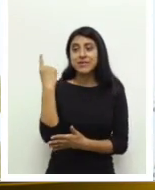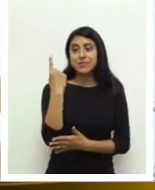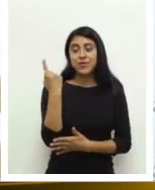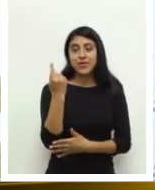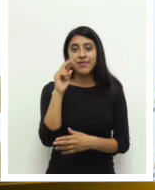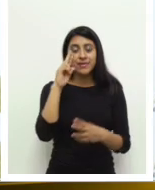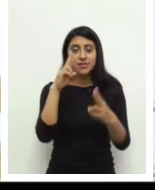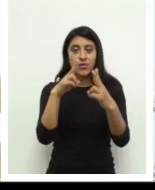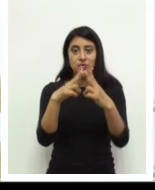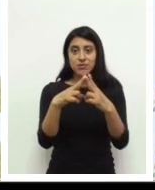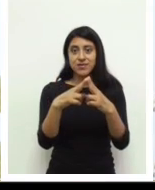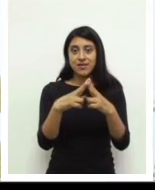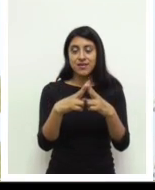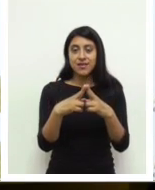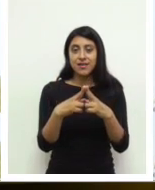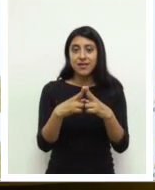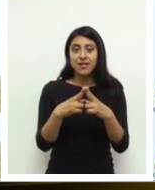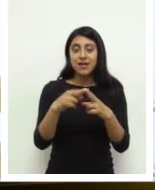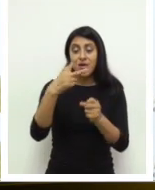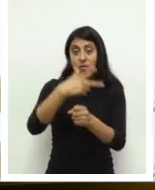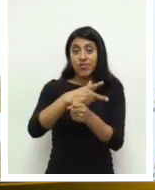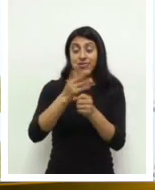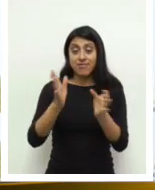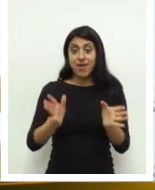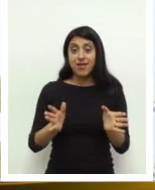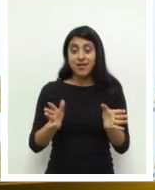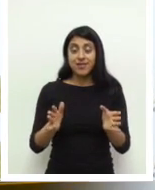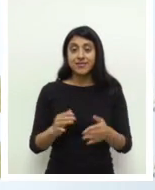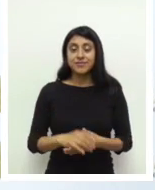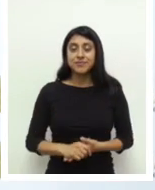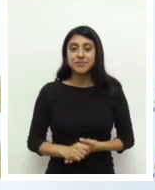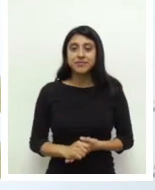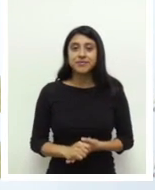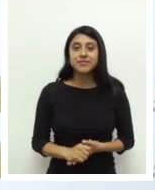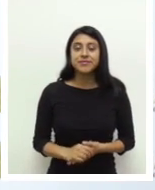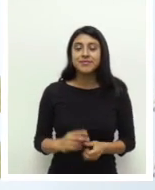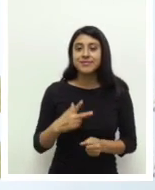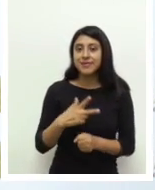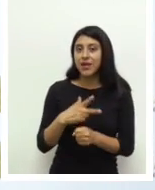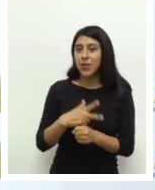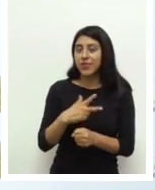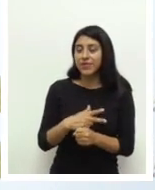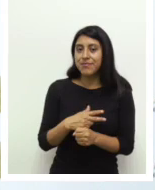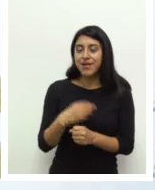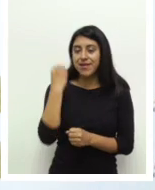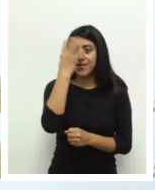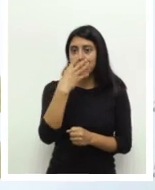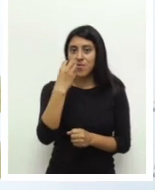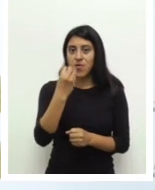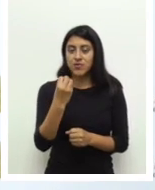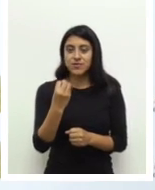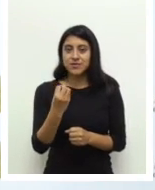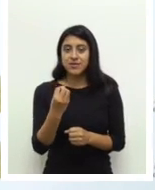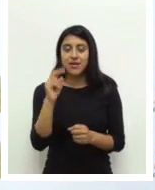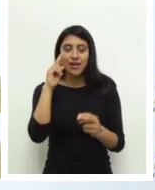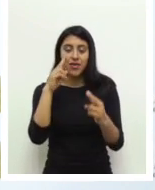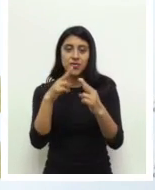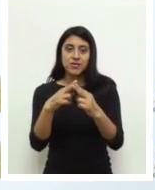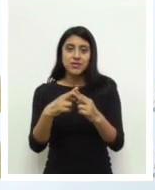Guatemala. Hemos ido a muchos, a todos los departamentos, pero también a muchos municipios. Y hemos podido constatar el